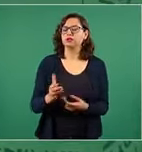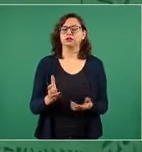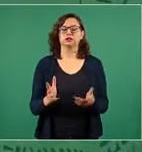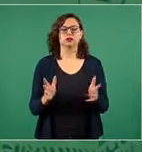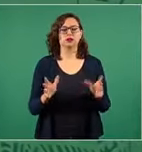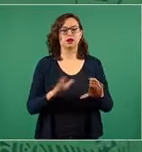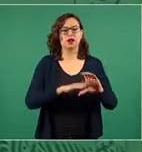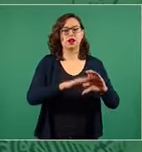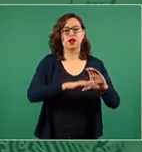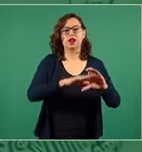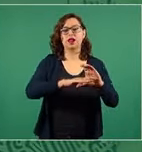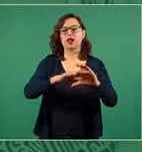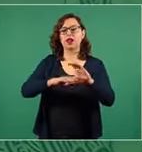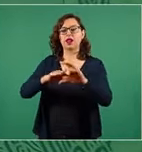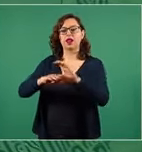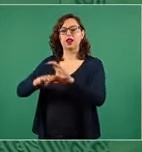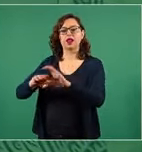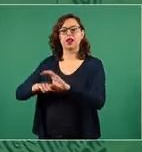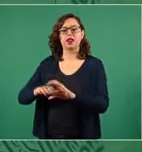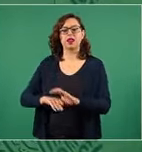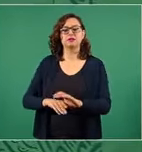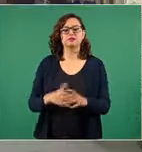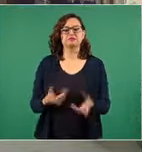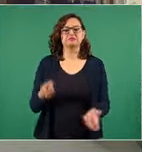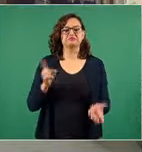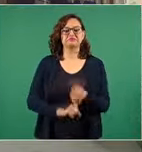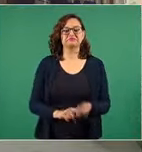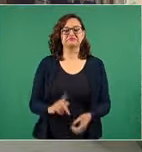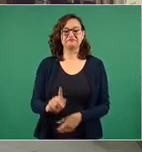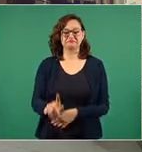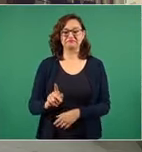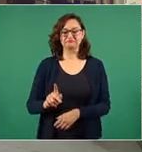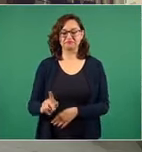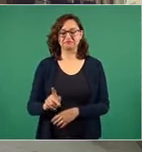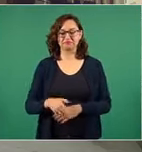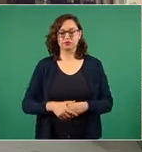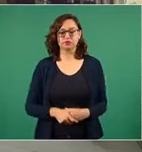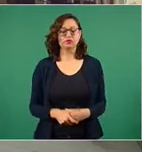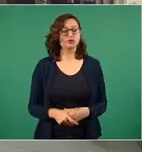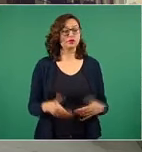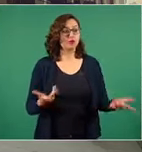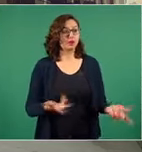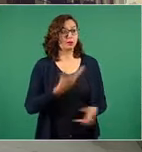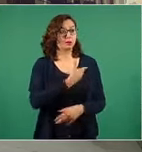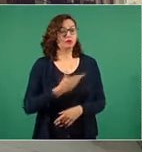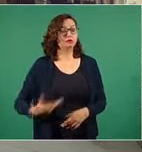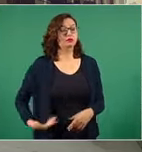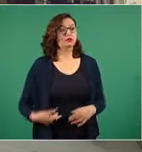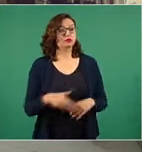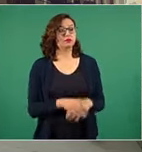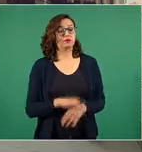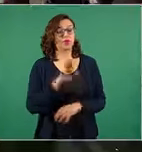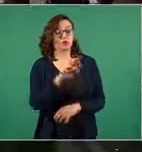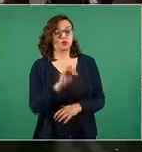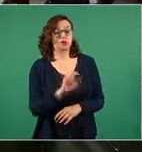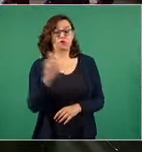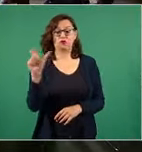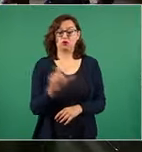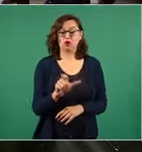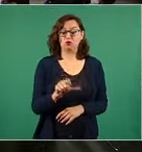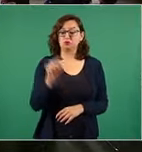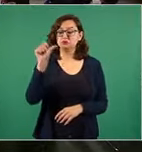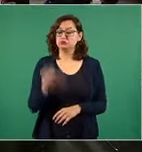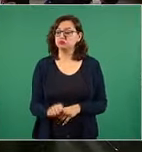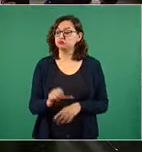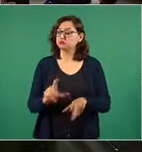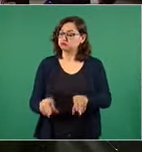Pura simulación. Presidente, hoy Fox se regodea, se burla de